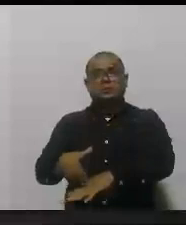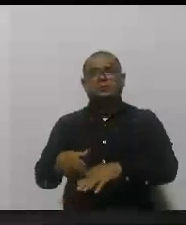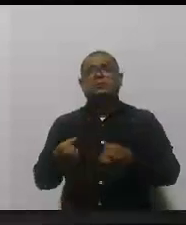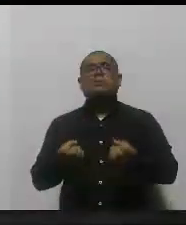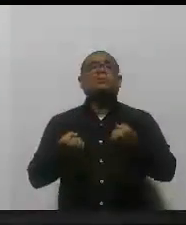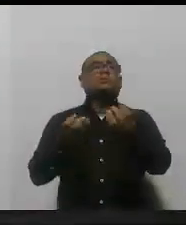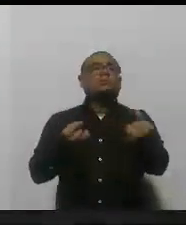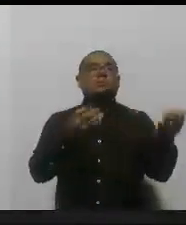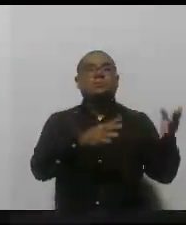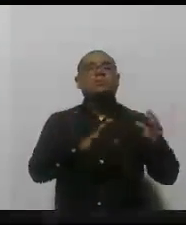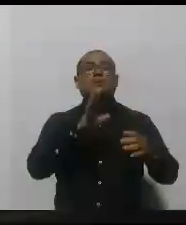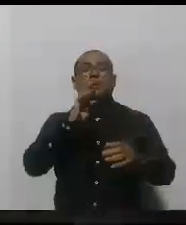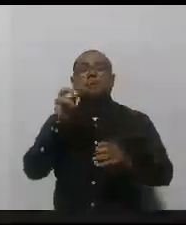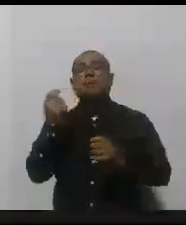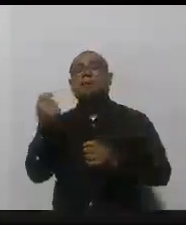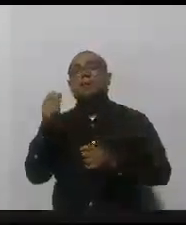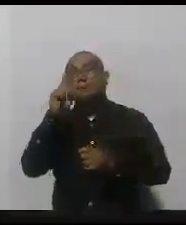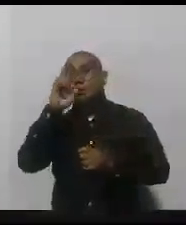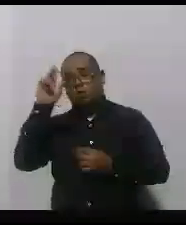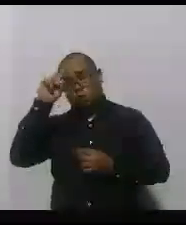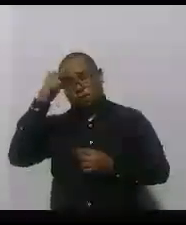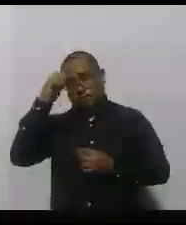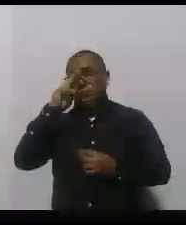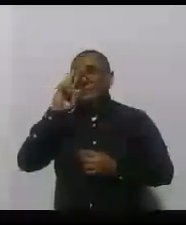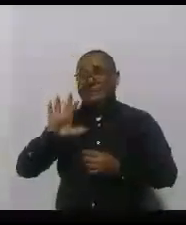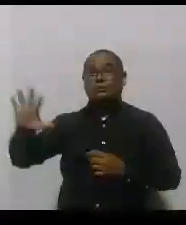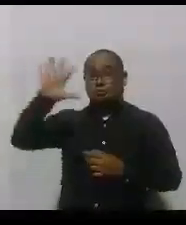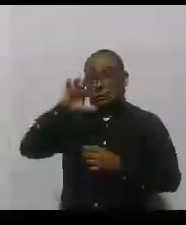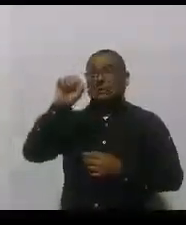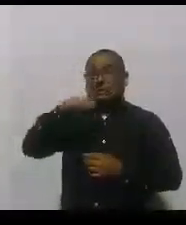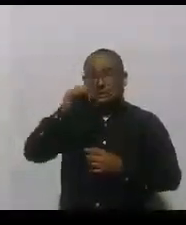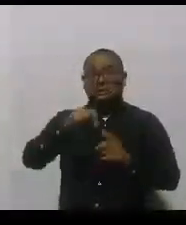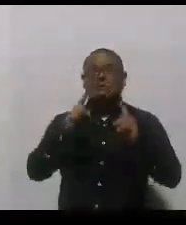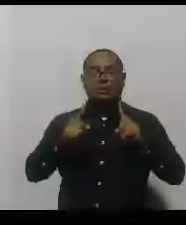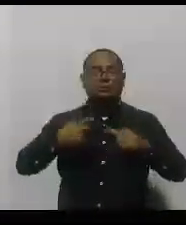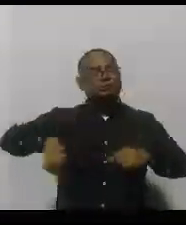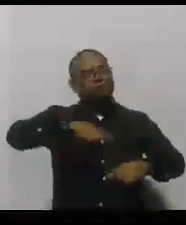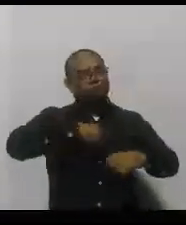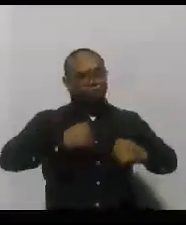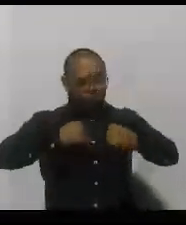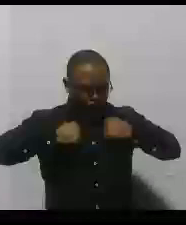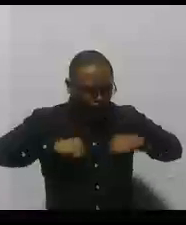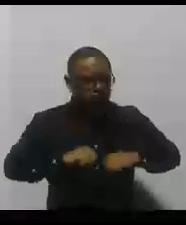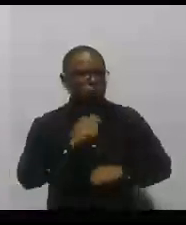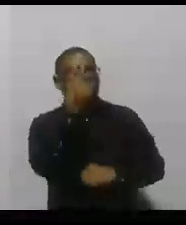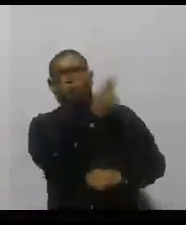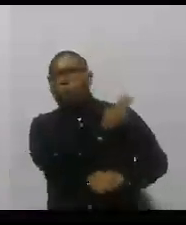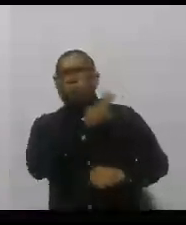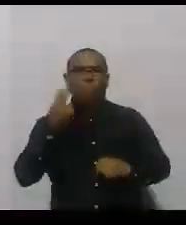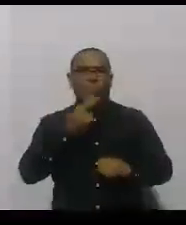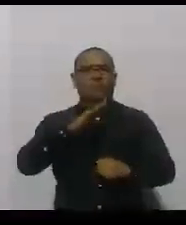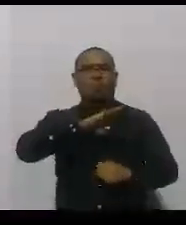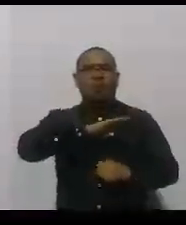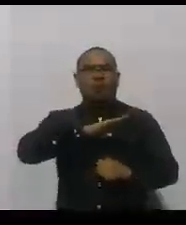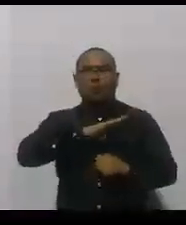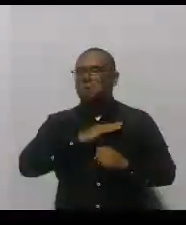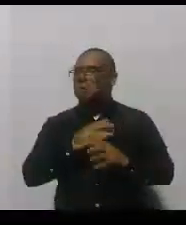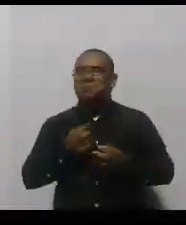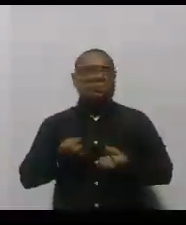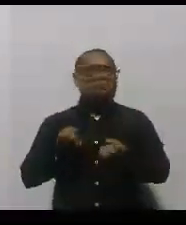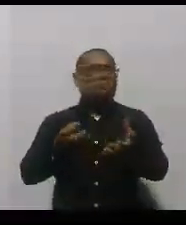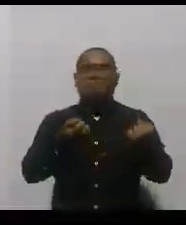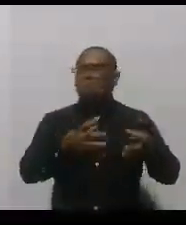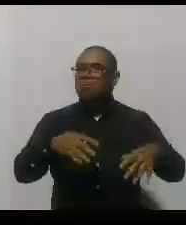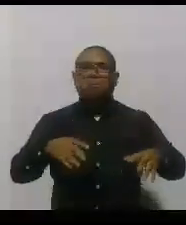plata que viene del Gobierno Nacional, pero que sin el esfuerzo y el compromiso suyo, alcalde, no hubiesen llegado a las comunidades